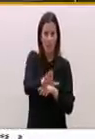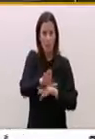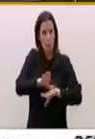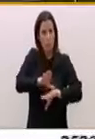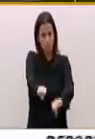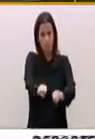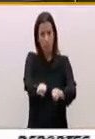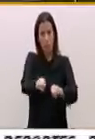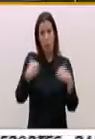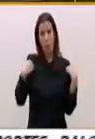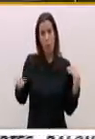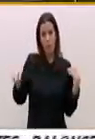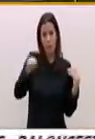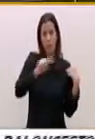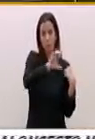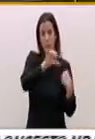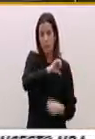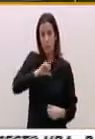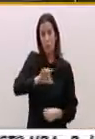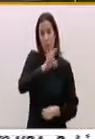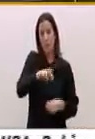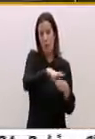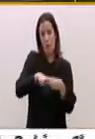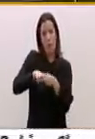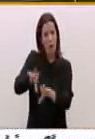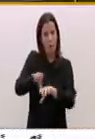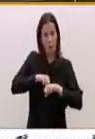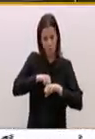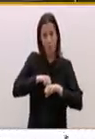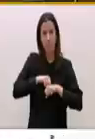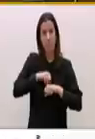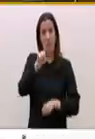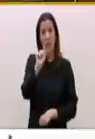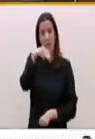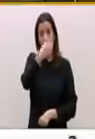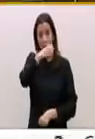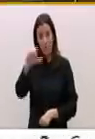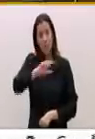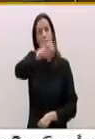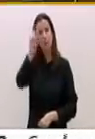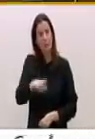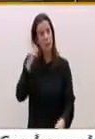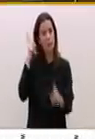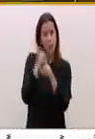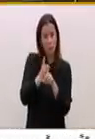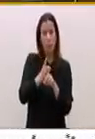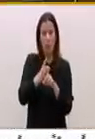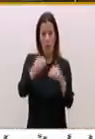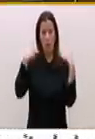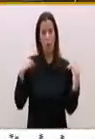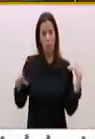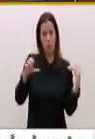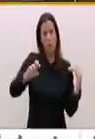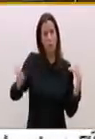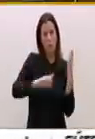comunidades autónomas y entes locales. La LOMCE es otro modelo de vulneración competencial, así como otras muchas leyes.